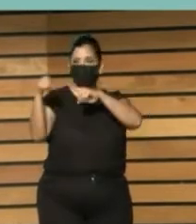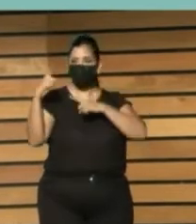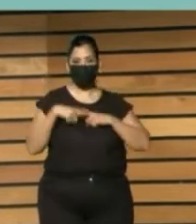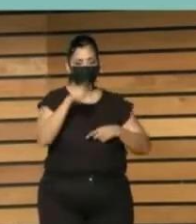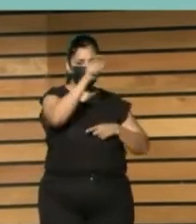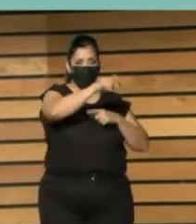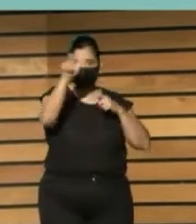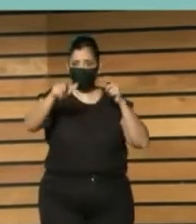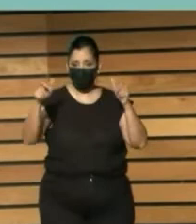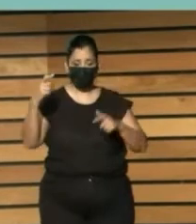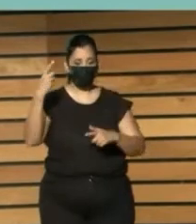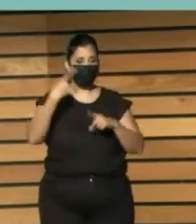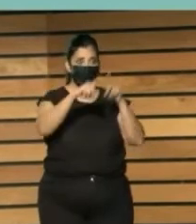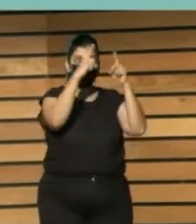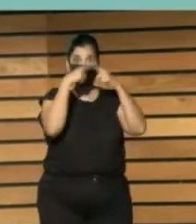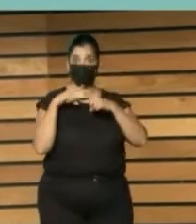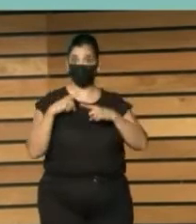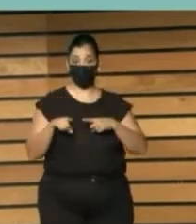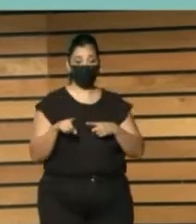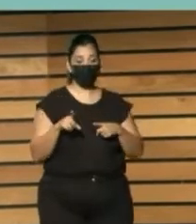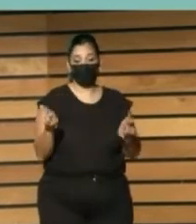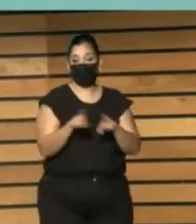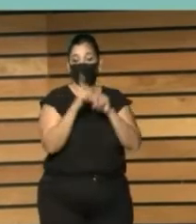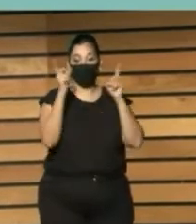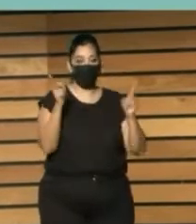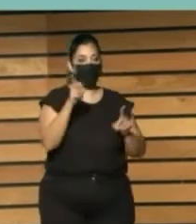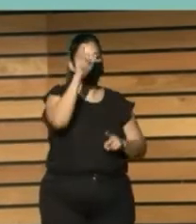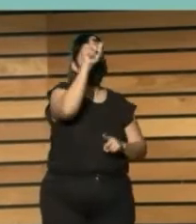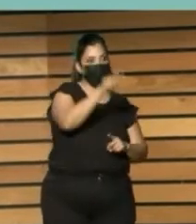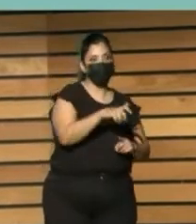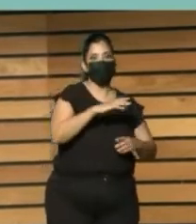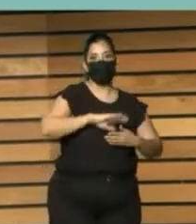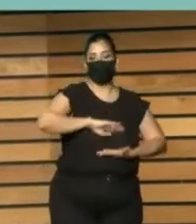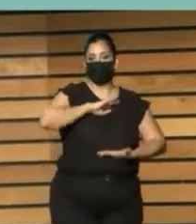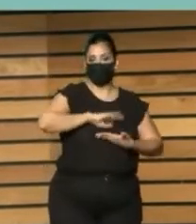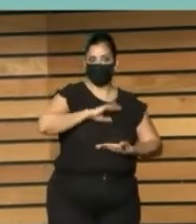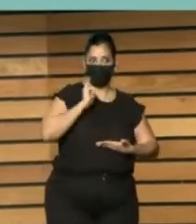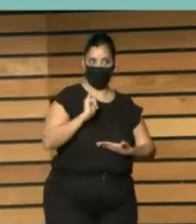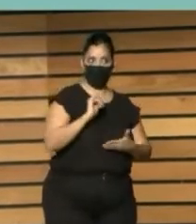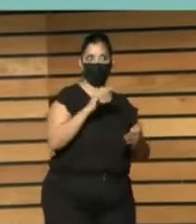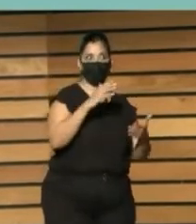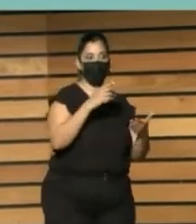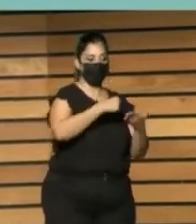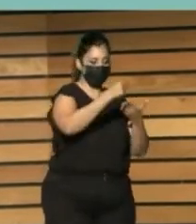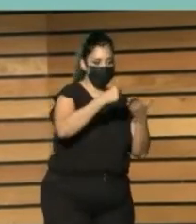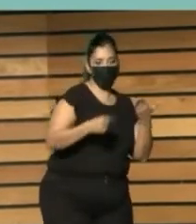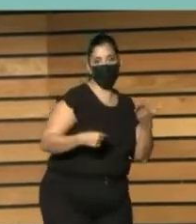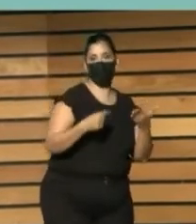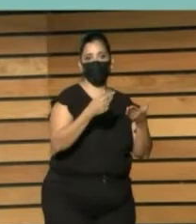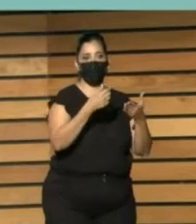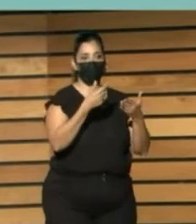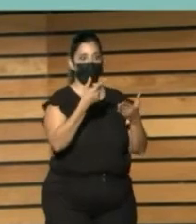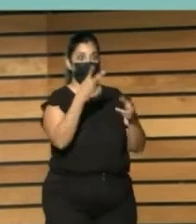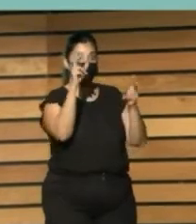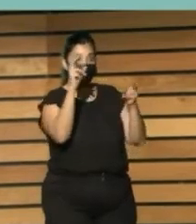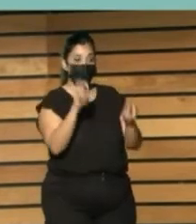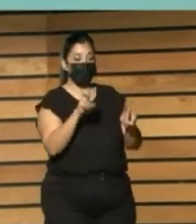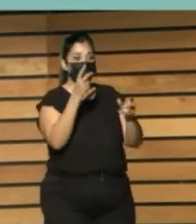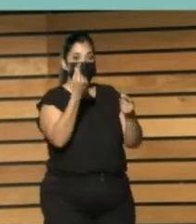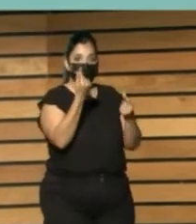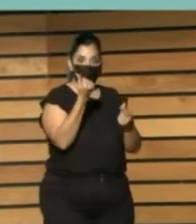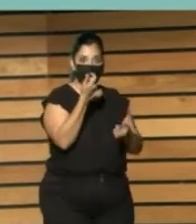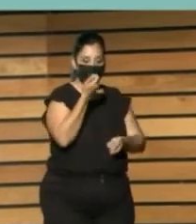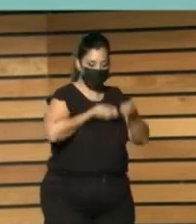tanto a quien tiene capacidad de gestionar diseñar manejar planificar presupuestos y políticas